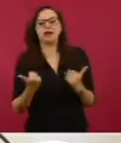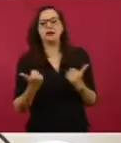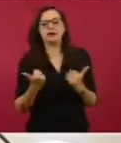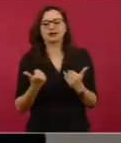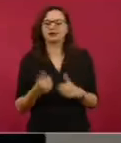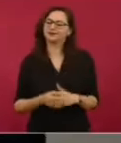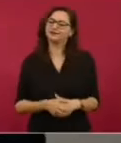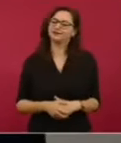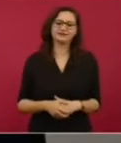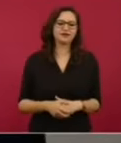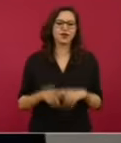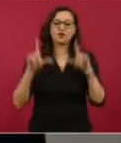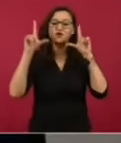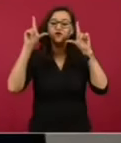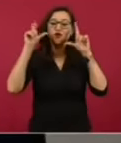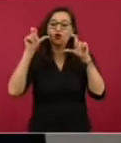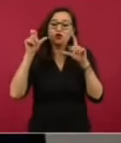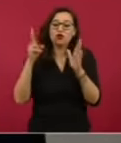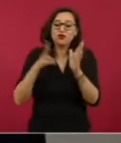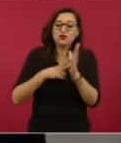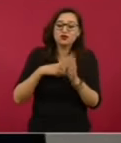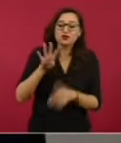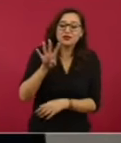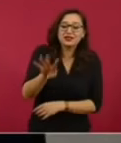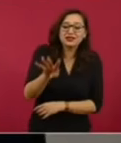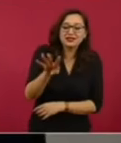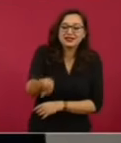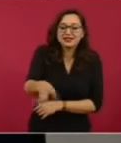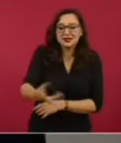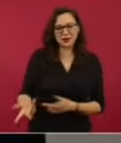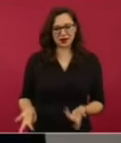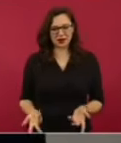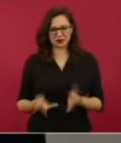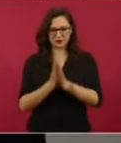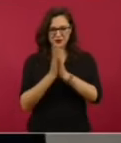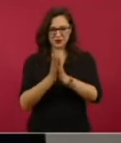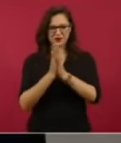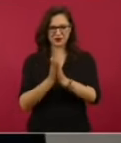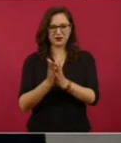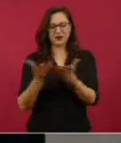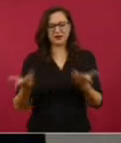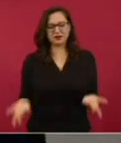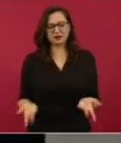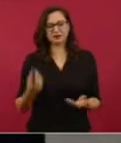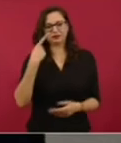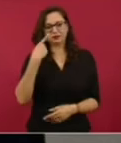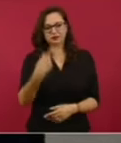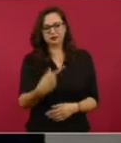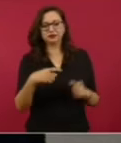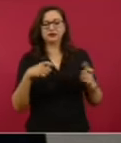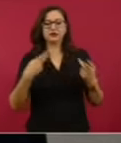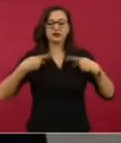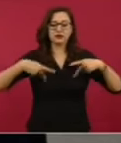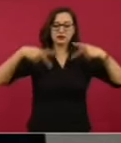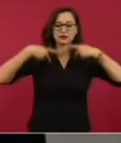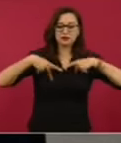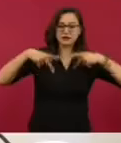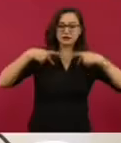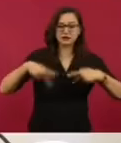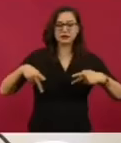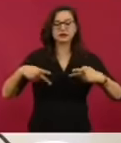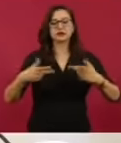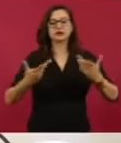noticias falsas que circularon en torno a la IFA, se compartió una imagen de 2019 con personas